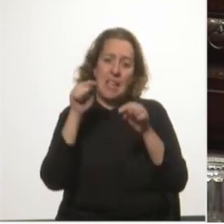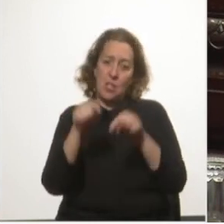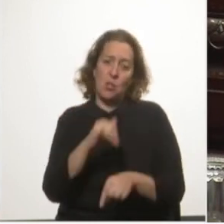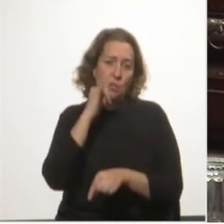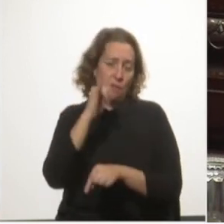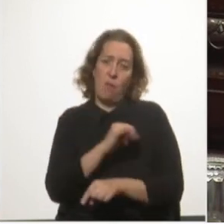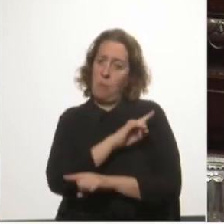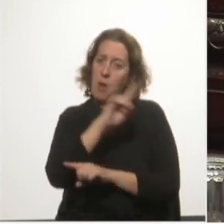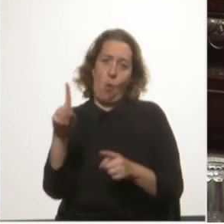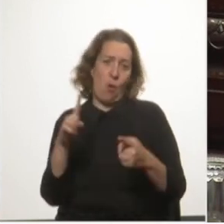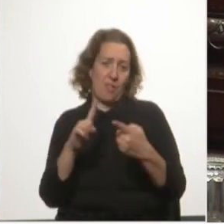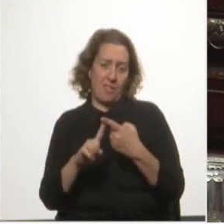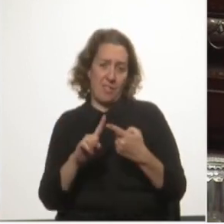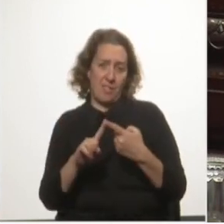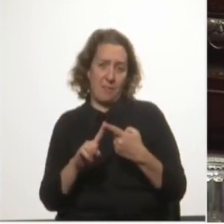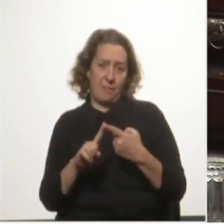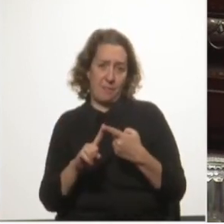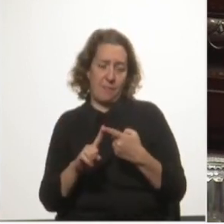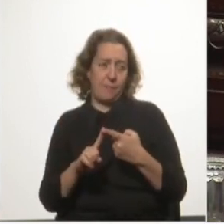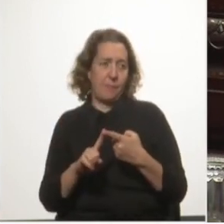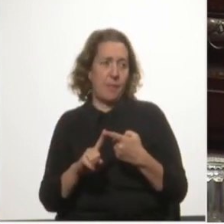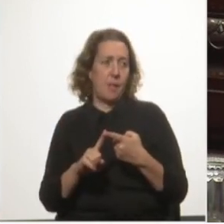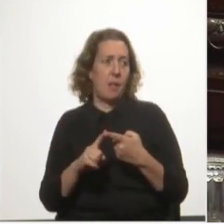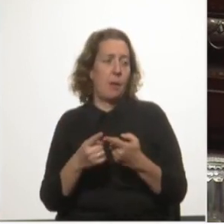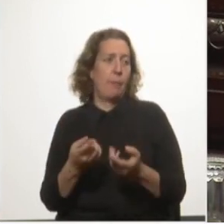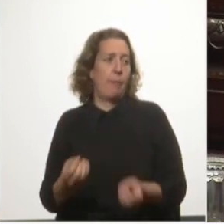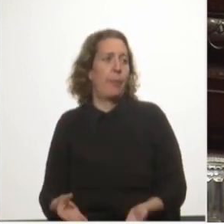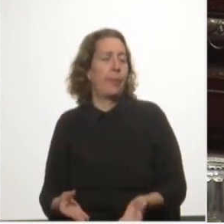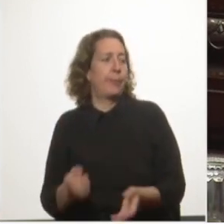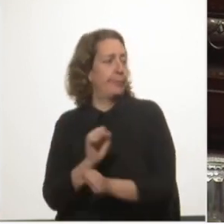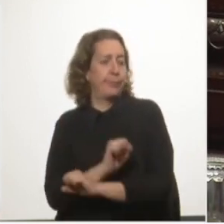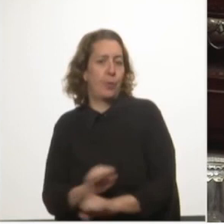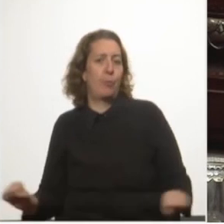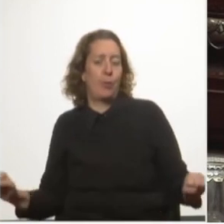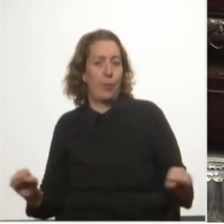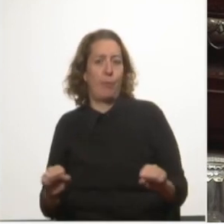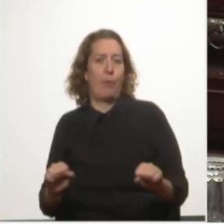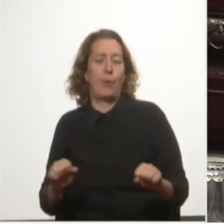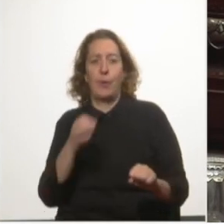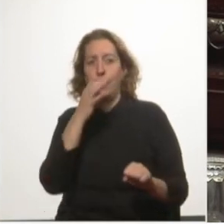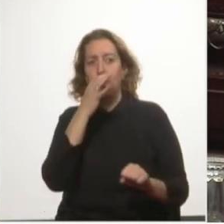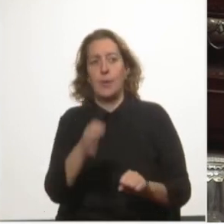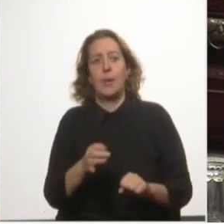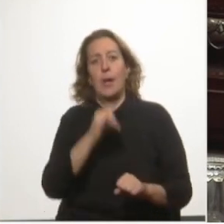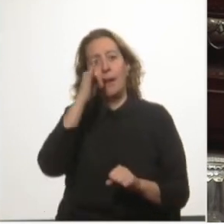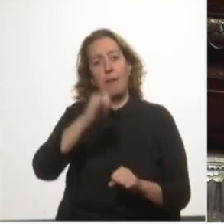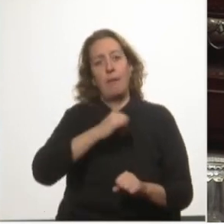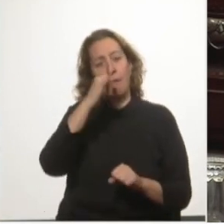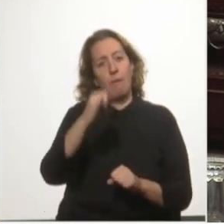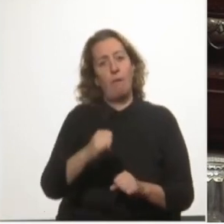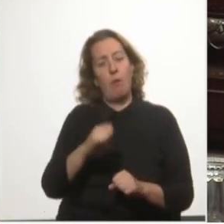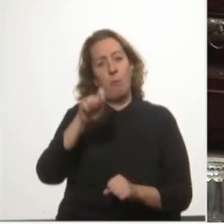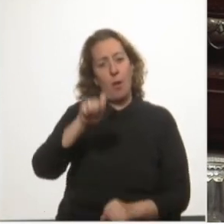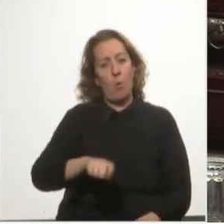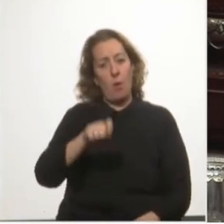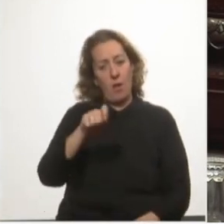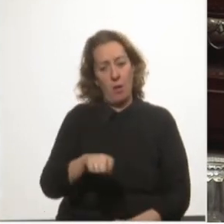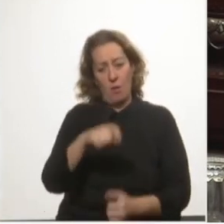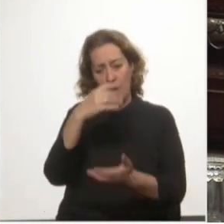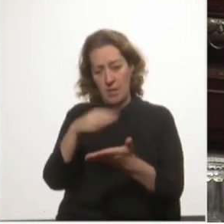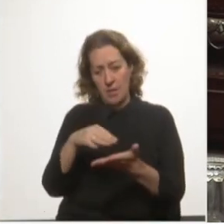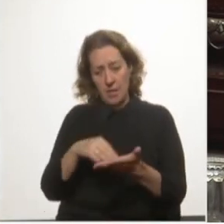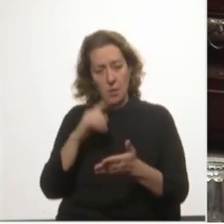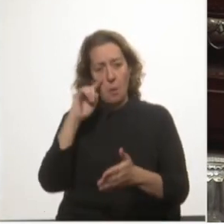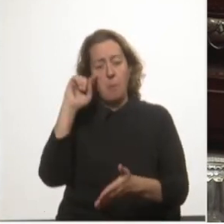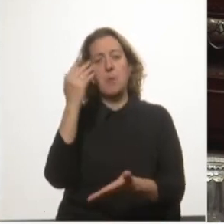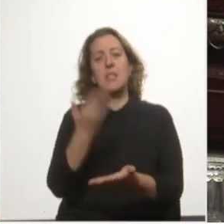Porque convengamos, no podemos llamar informe jurídico al texto presentado por el Ministro el 5 de